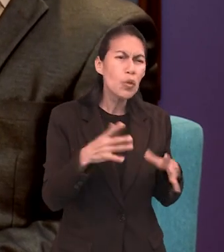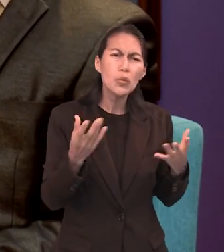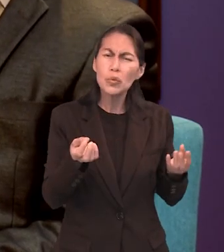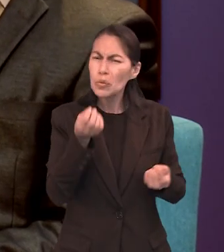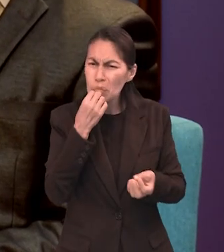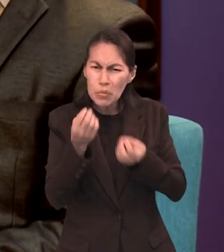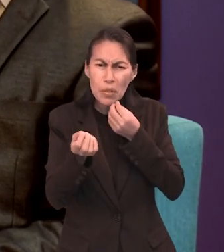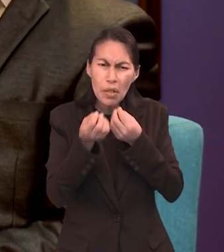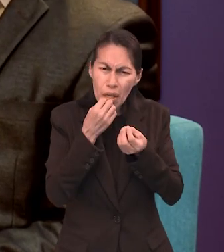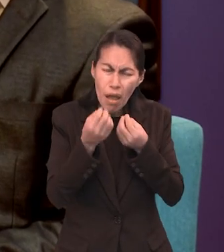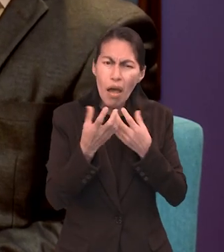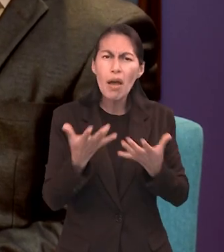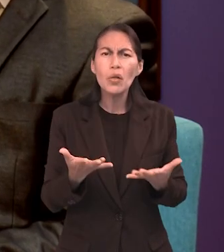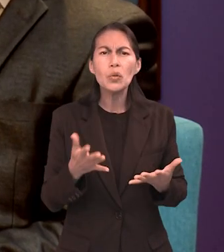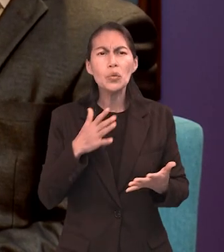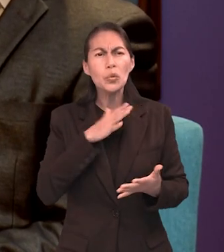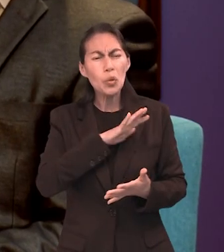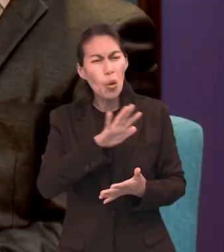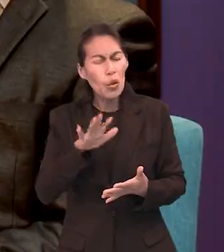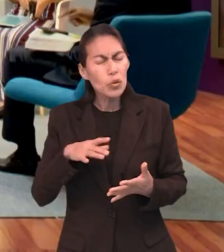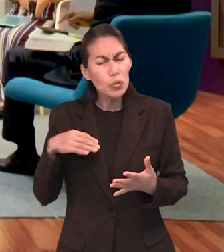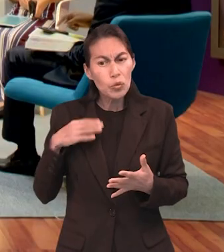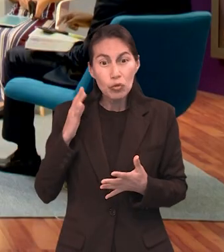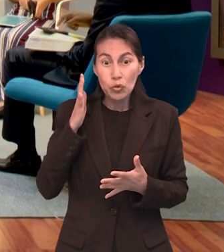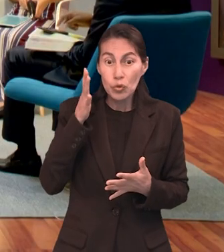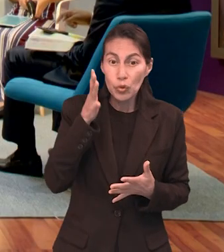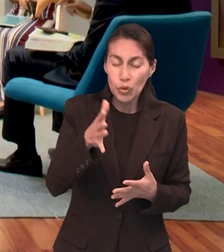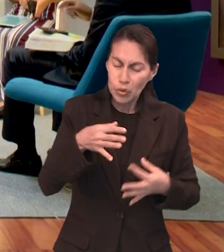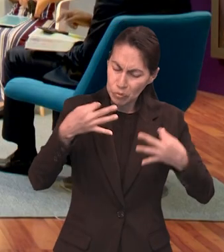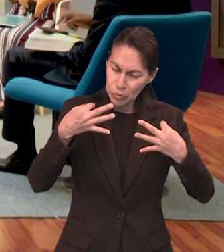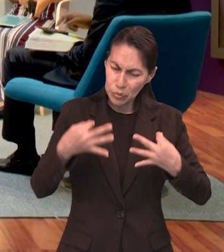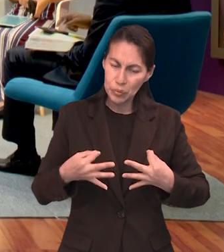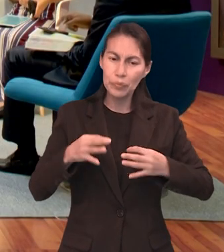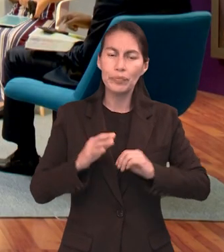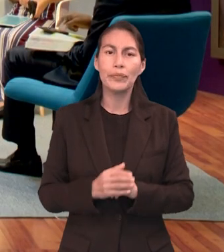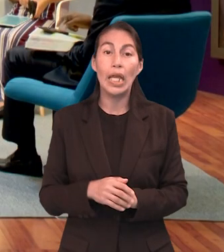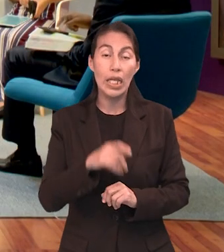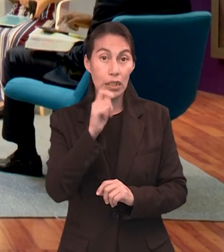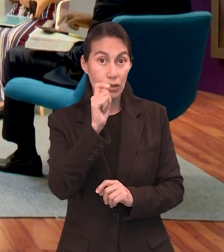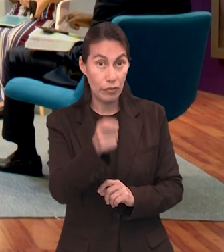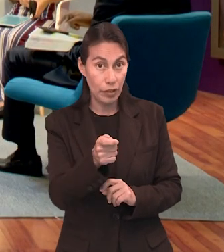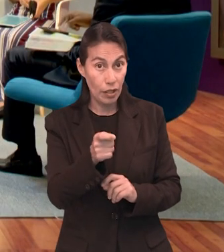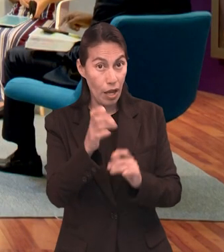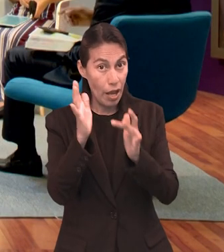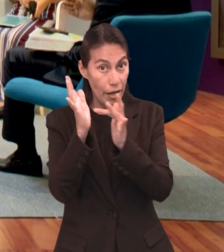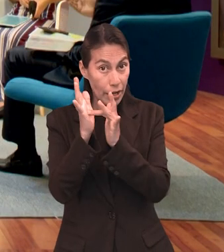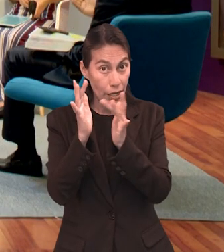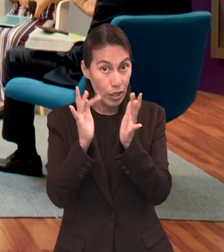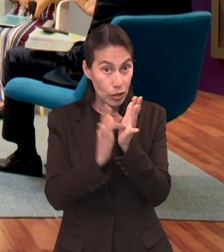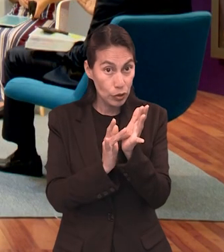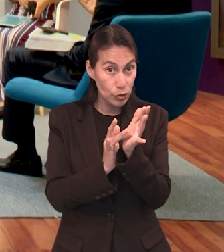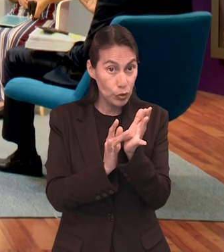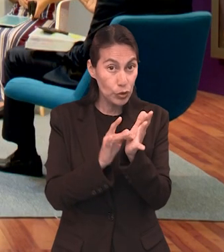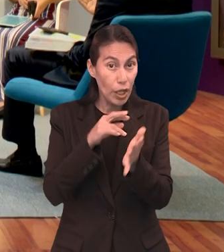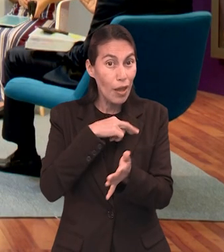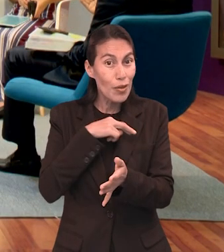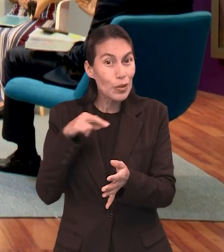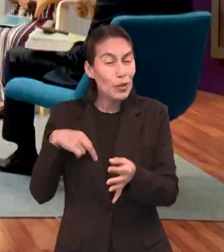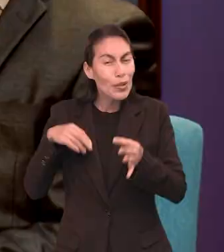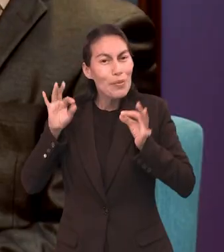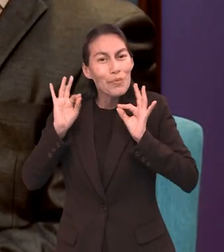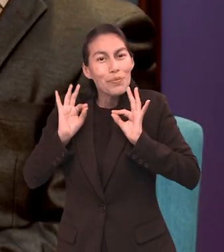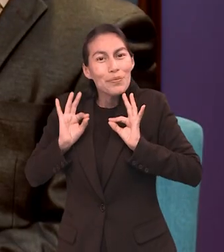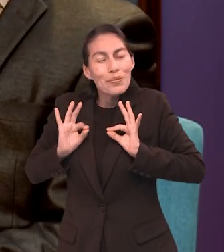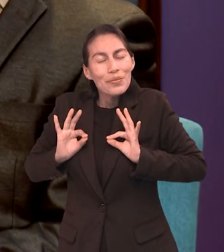prosperidad. Eso representa a Cristo, cuyo el sacrificio nos ofreció